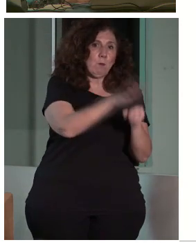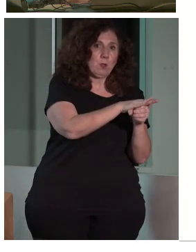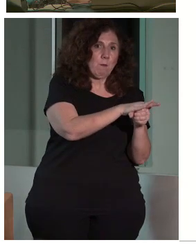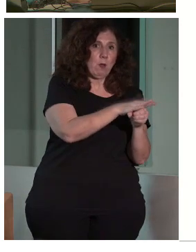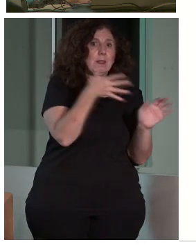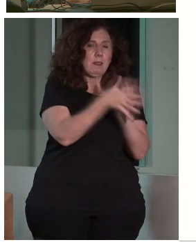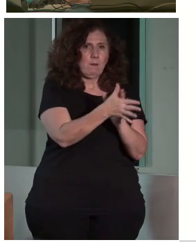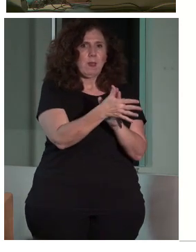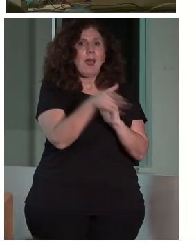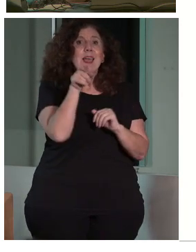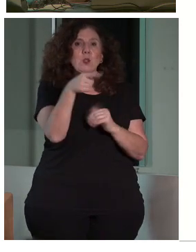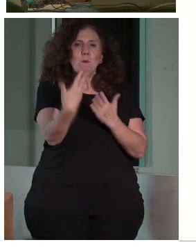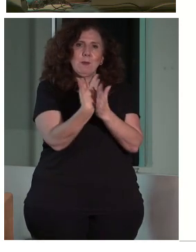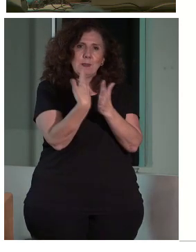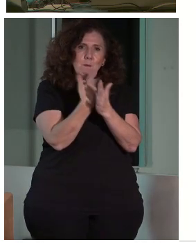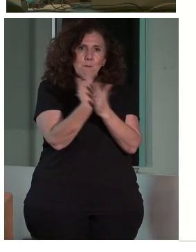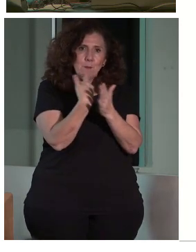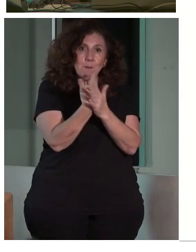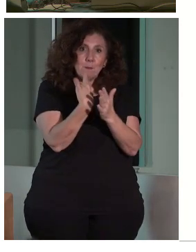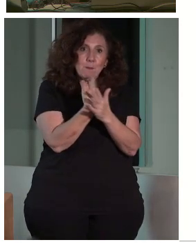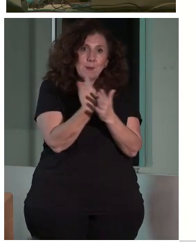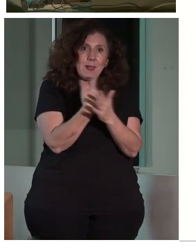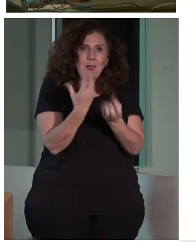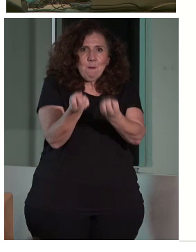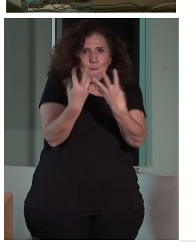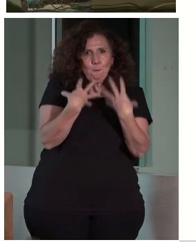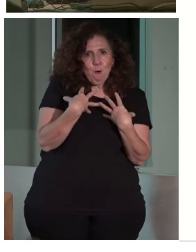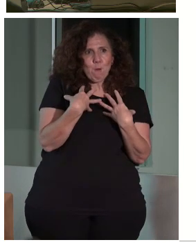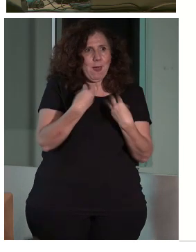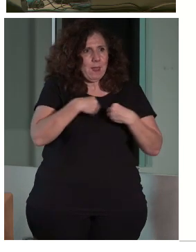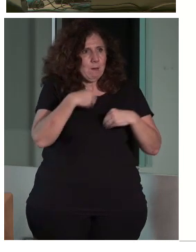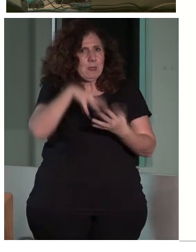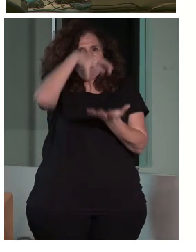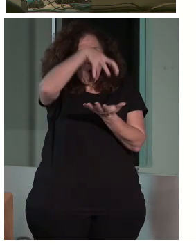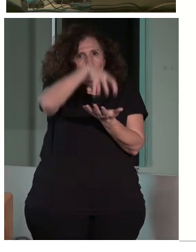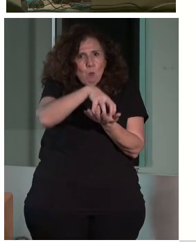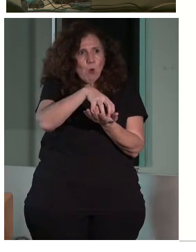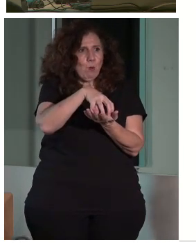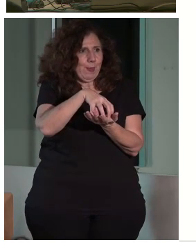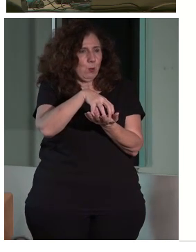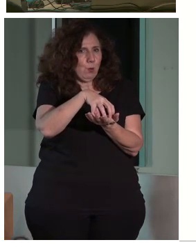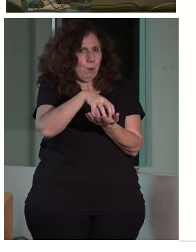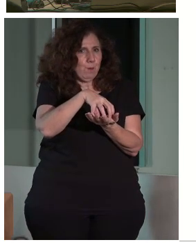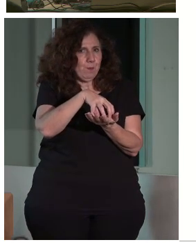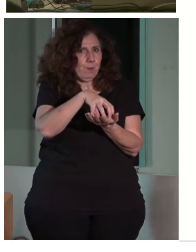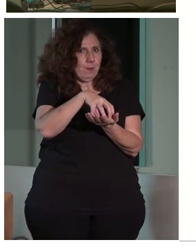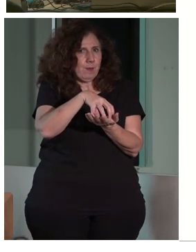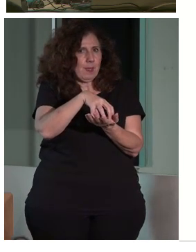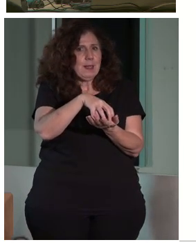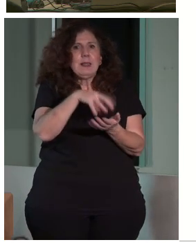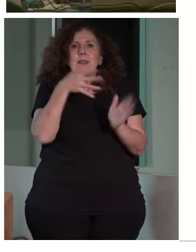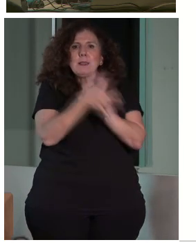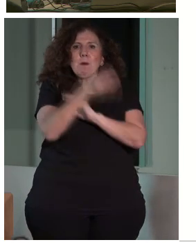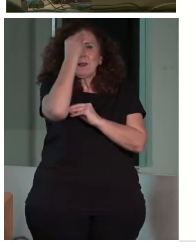de acceso a ese monumento. No sé si me entendéis. Quiero decir que a veces damos por sentado que eso tiene un valor